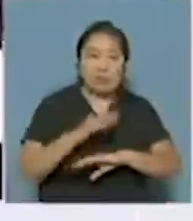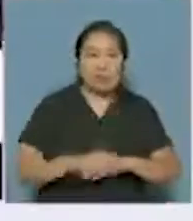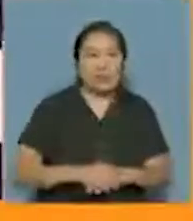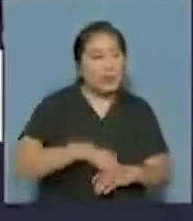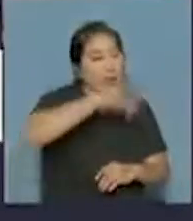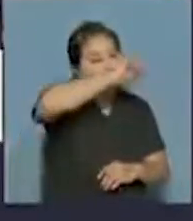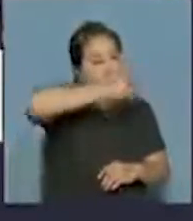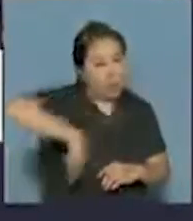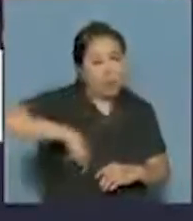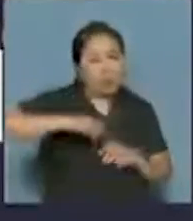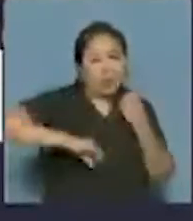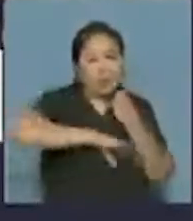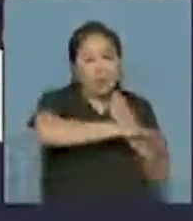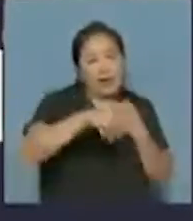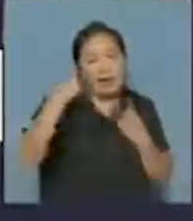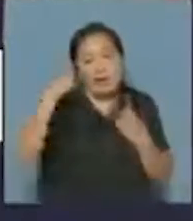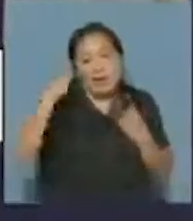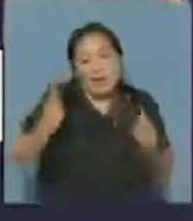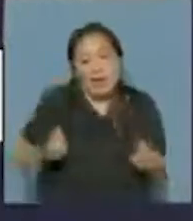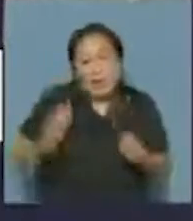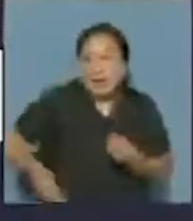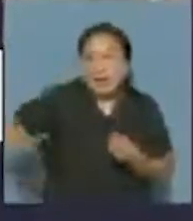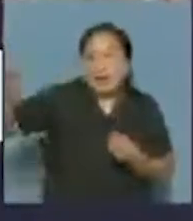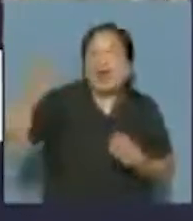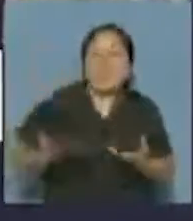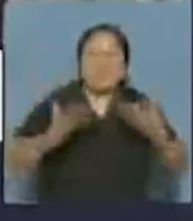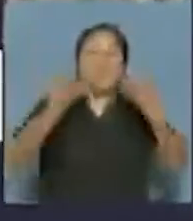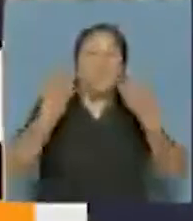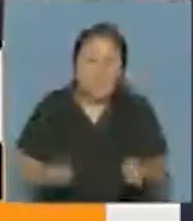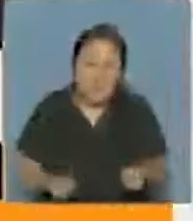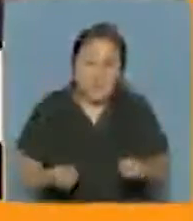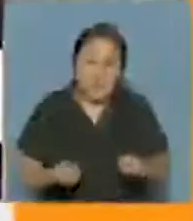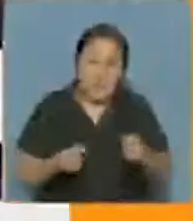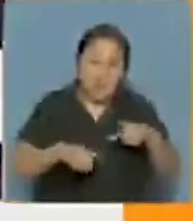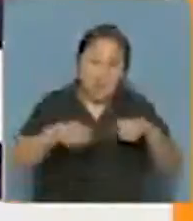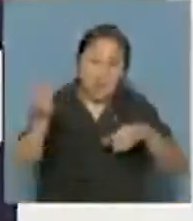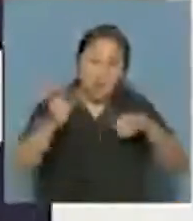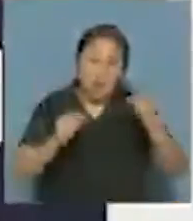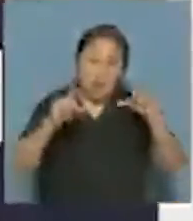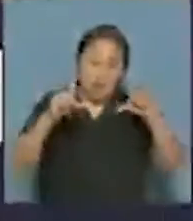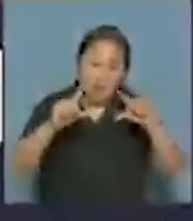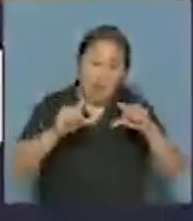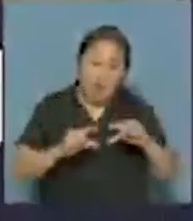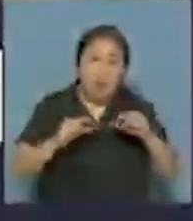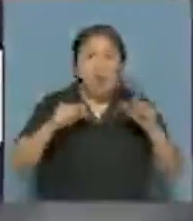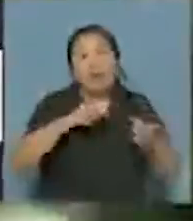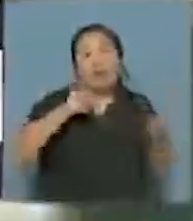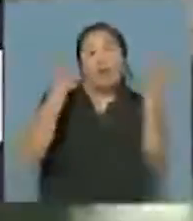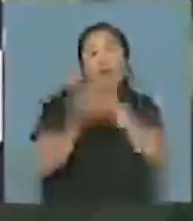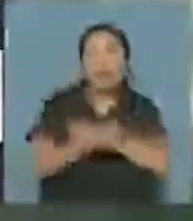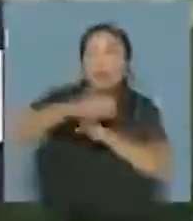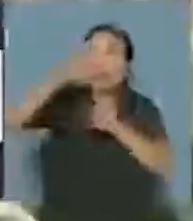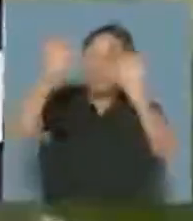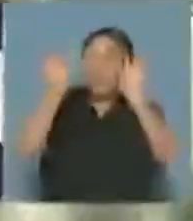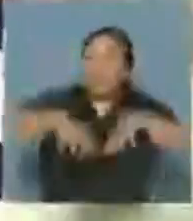consecuencias del campo, ¿no? Porque hace un tiempito hablábamos de la sequía y los perjuicios, ahora estamos hablando de fuerte tormenta y granizo.